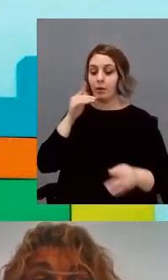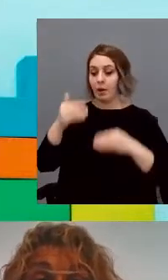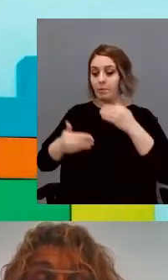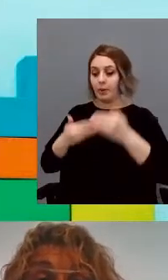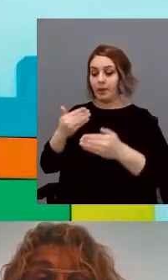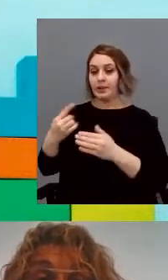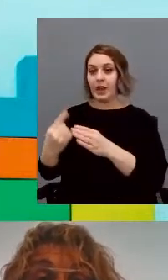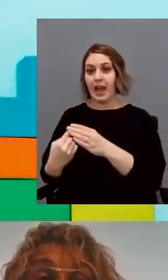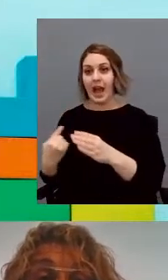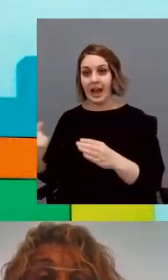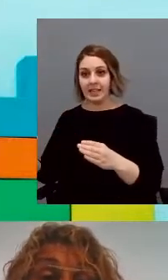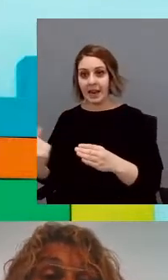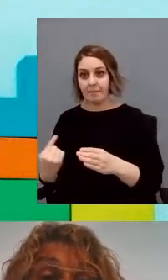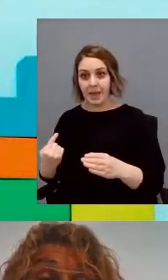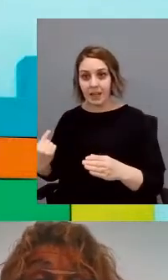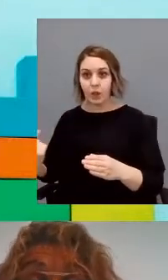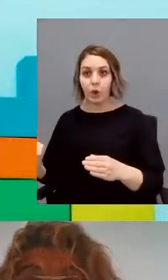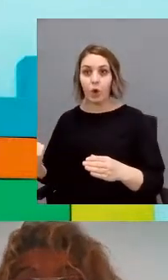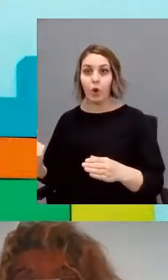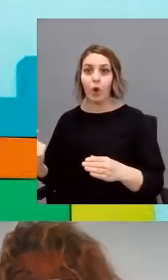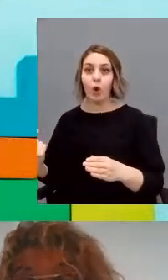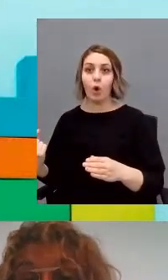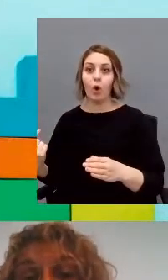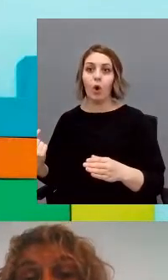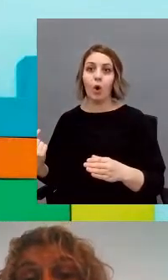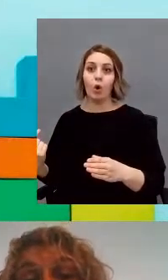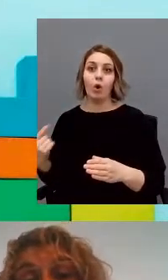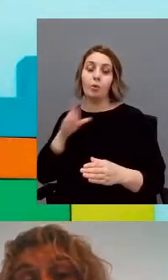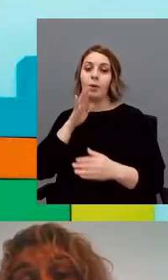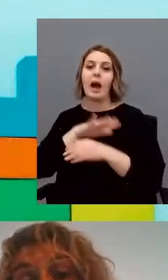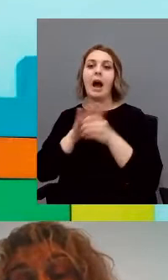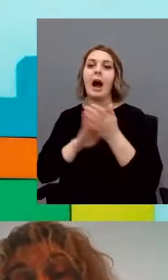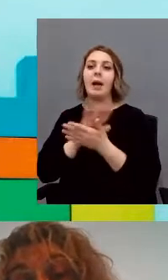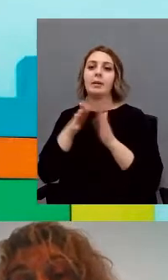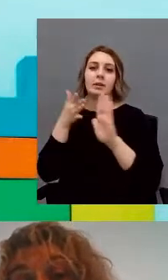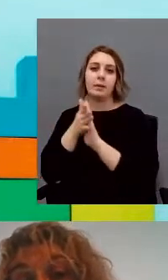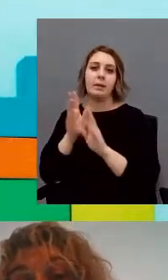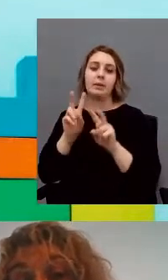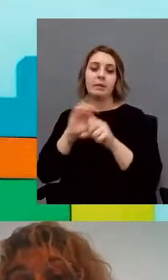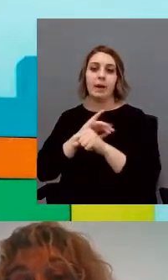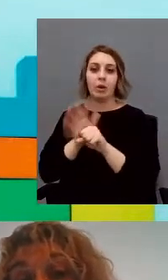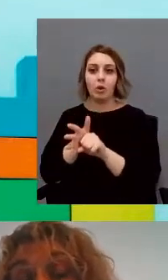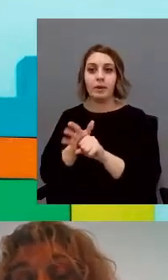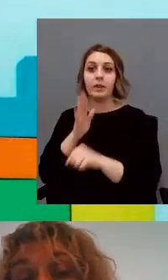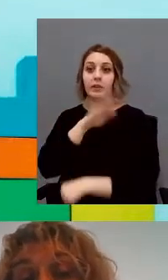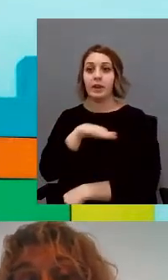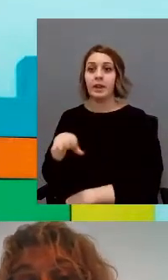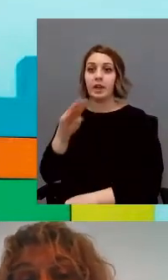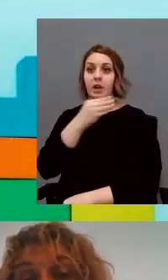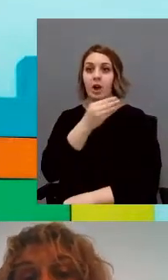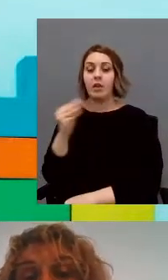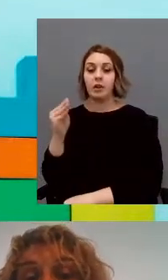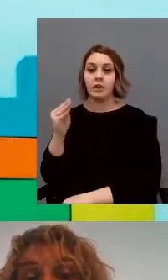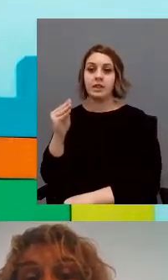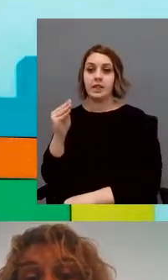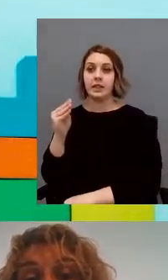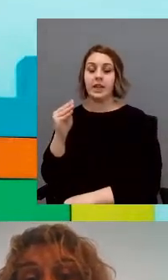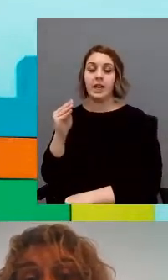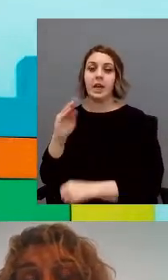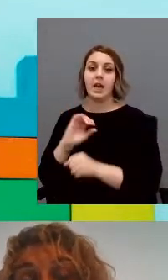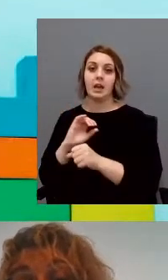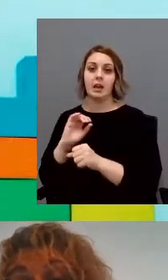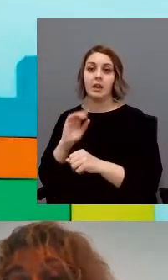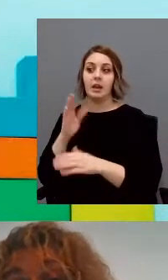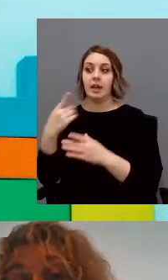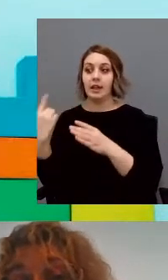aislamiento, es decir, encogimos lo que es el tema del COVID, entonces, los niños y adolescentes con TEA se quedaron en casa aislados.